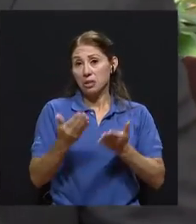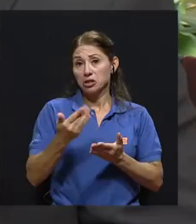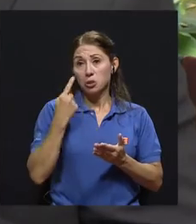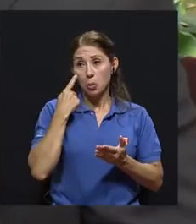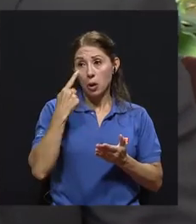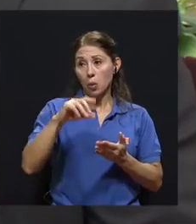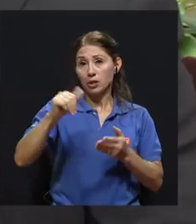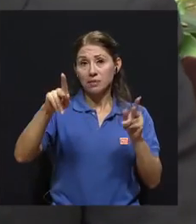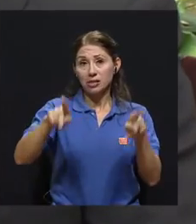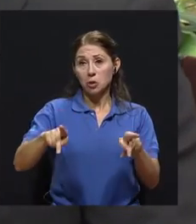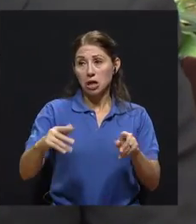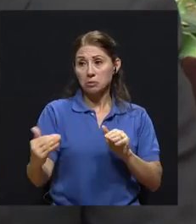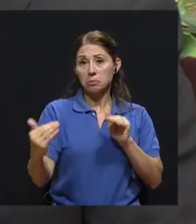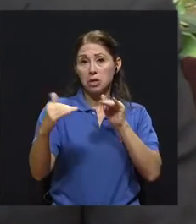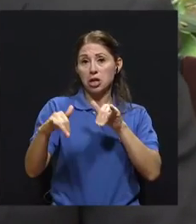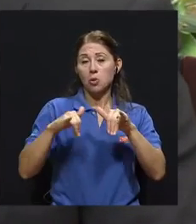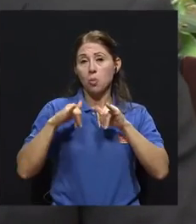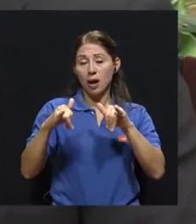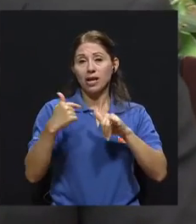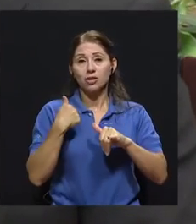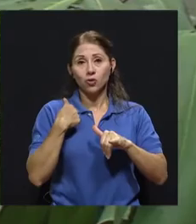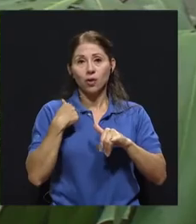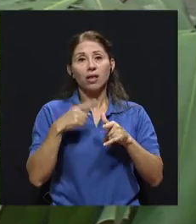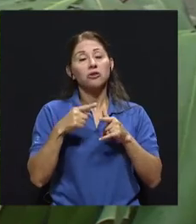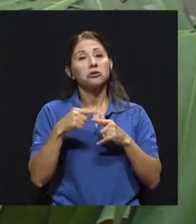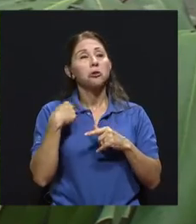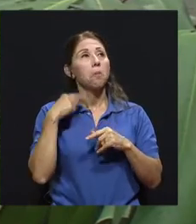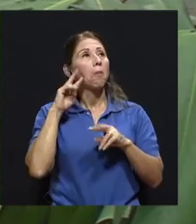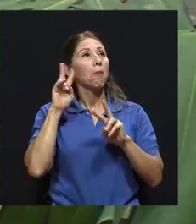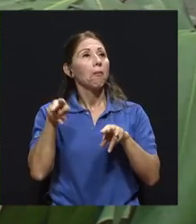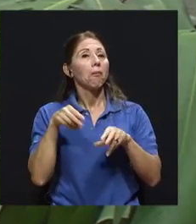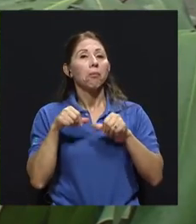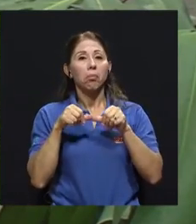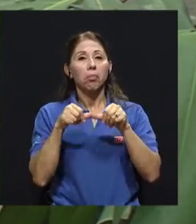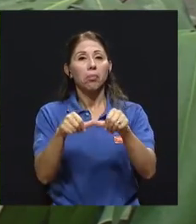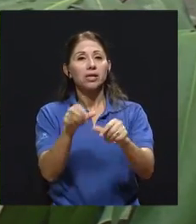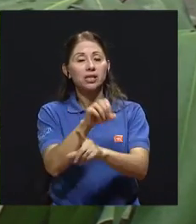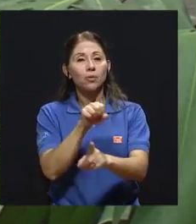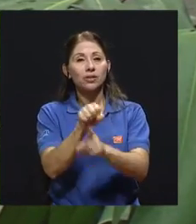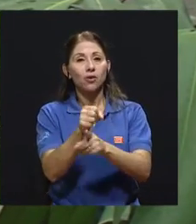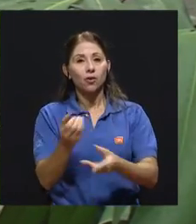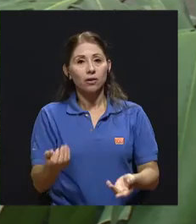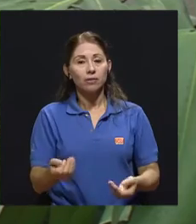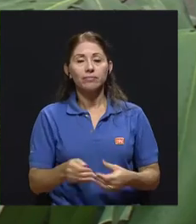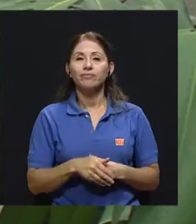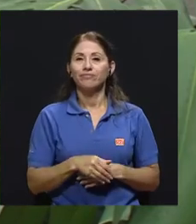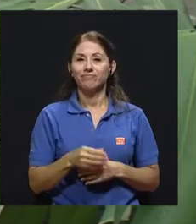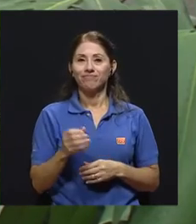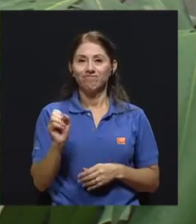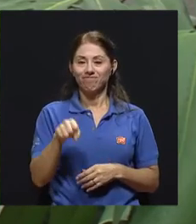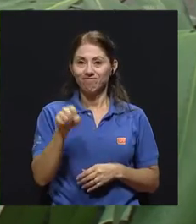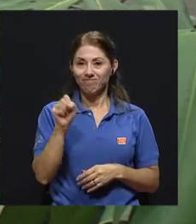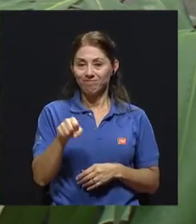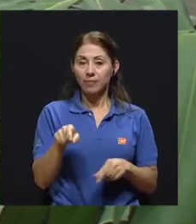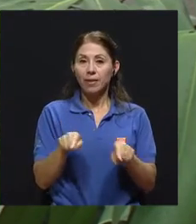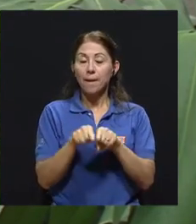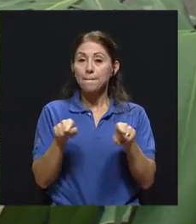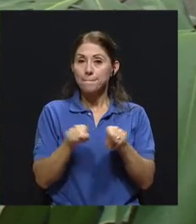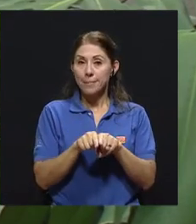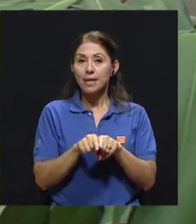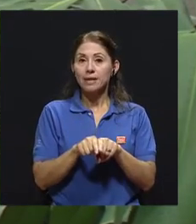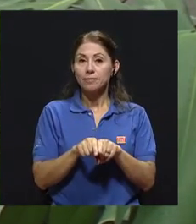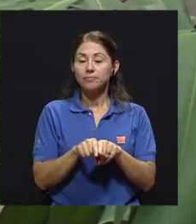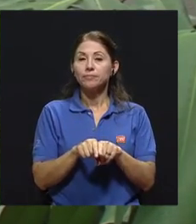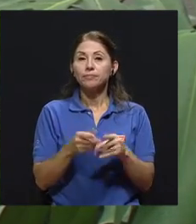para poder perpetuar esta situación. A eso entonces yo le sumaría, y es muy positivo,